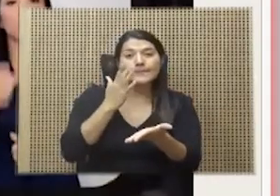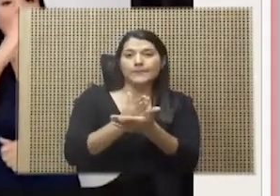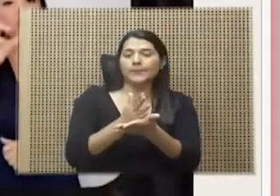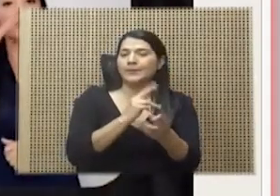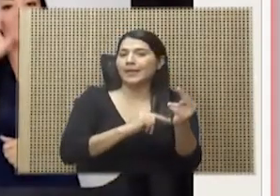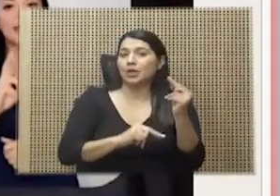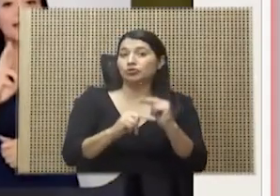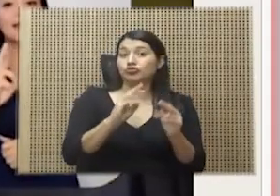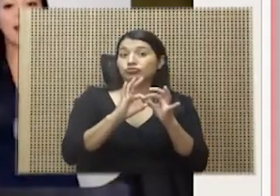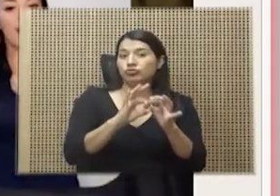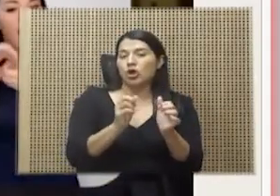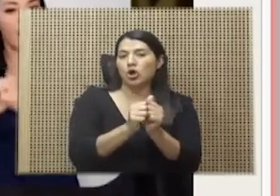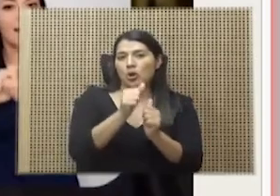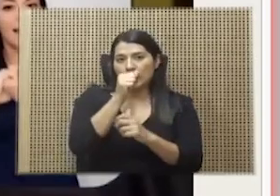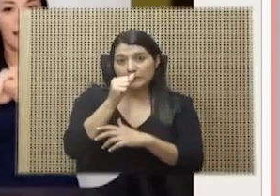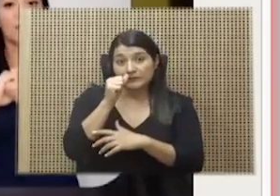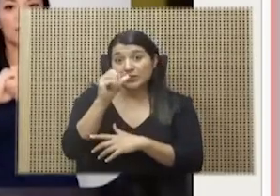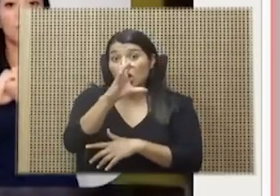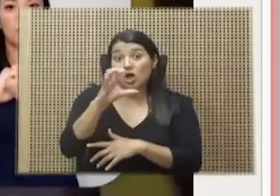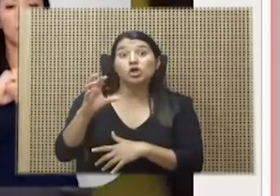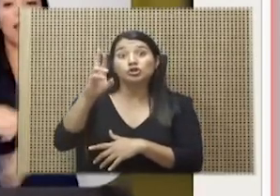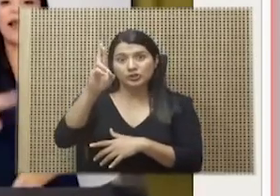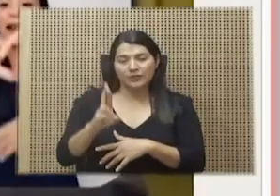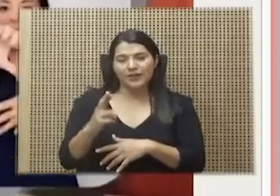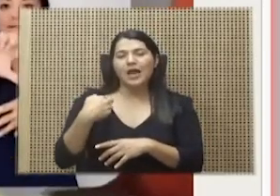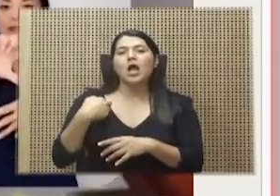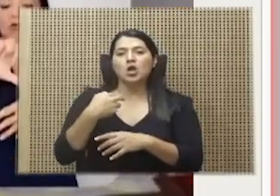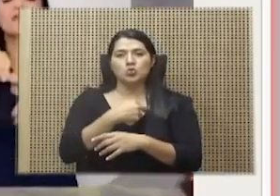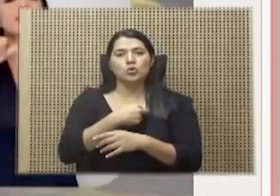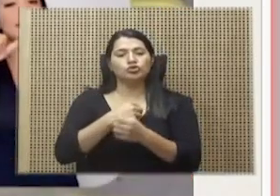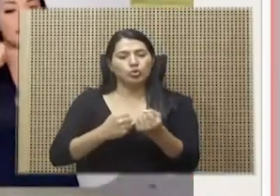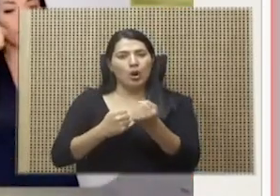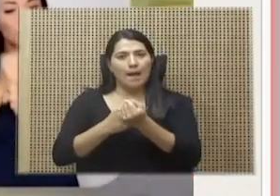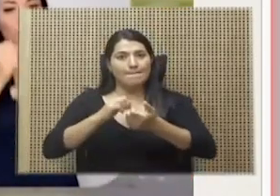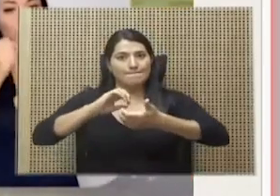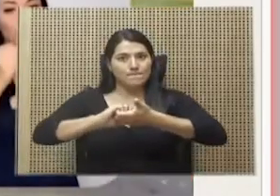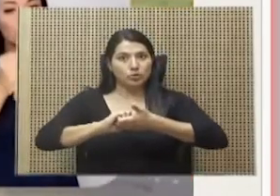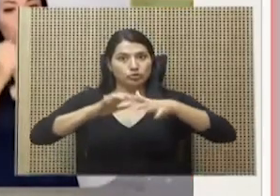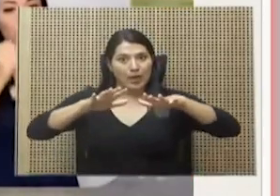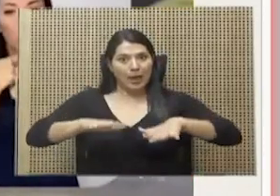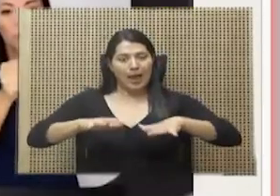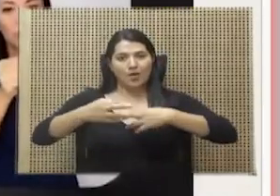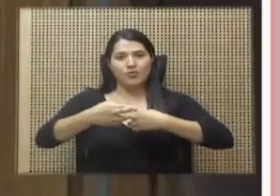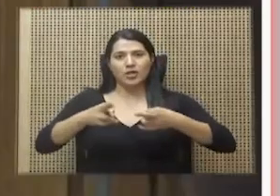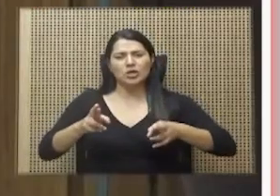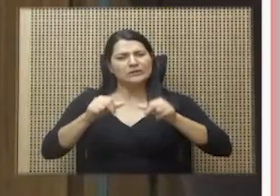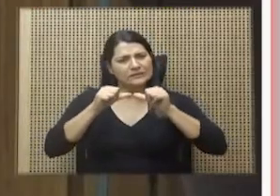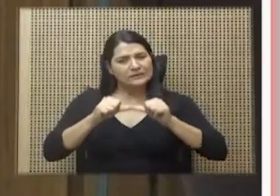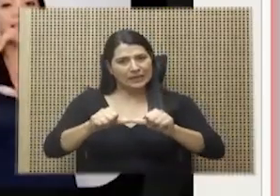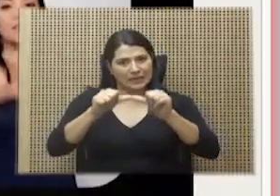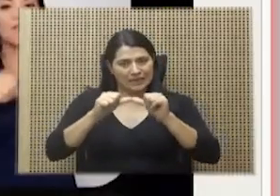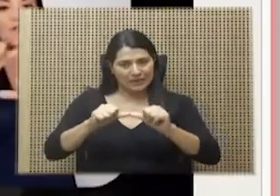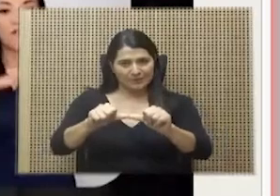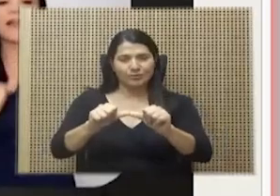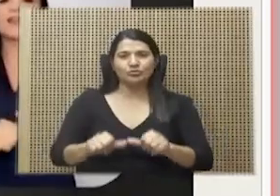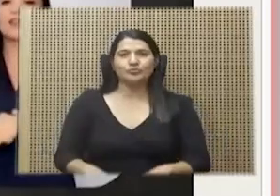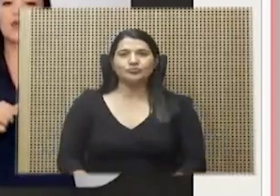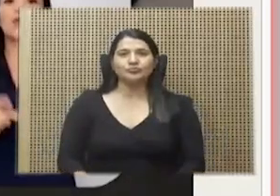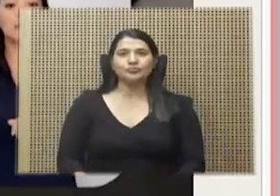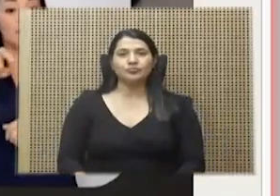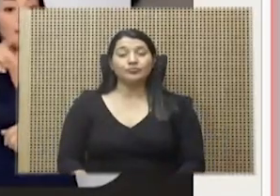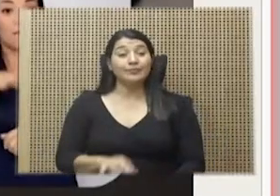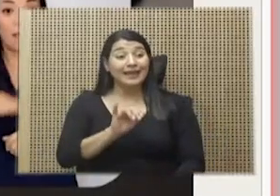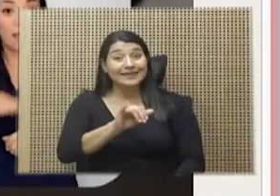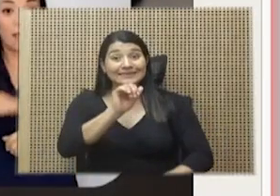Costa Rica es nuestro gran aliado en la región y seguiré en este esfuerzo que nos debe